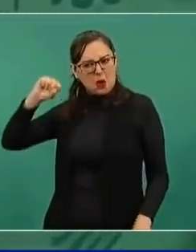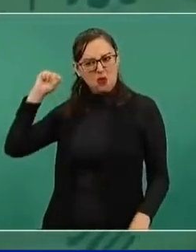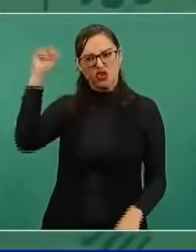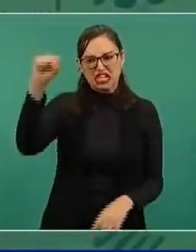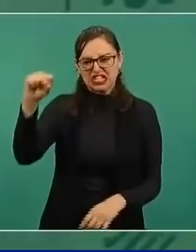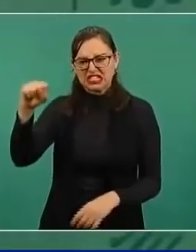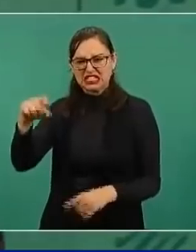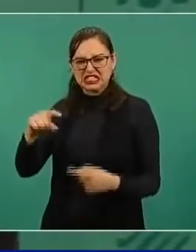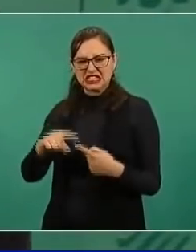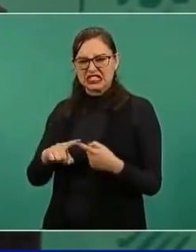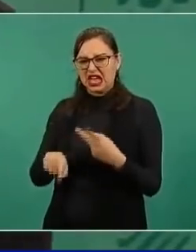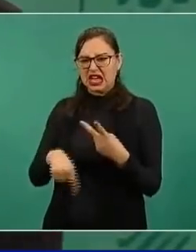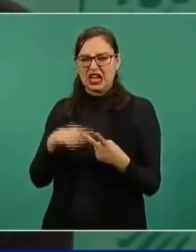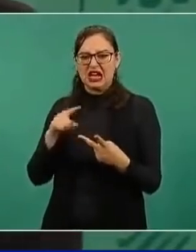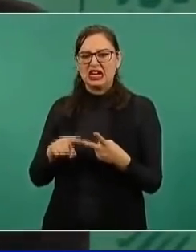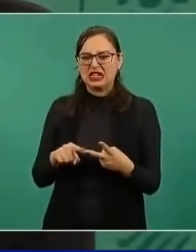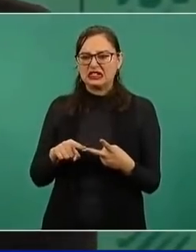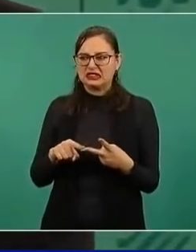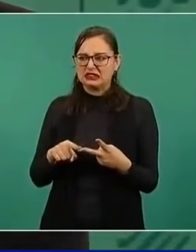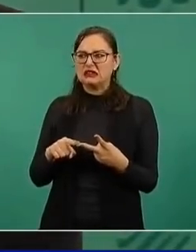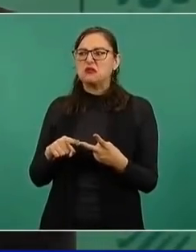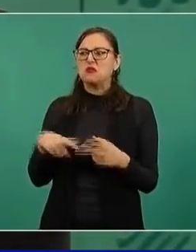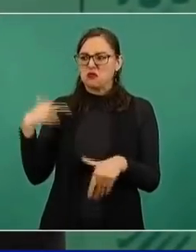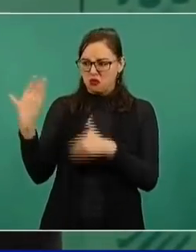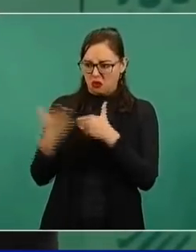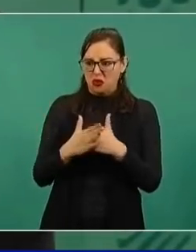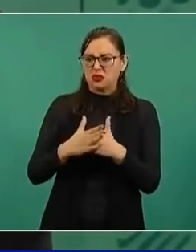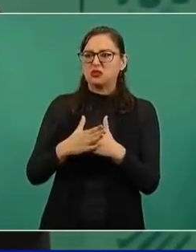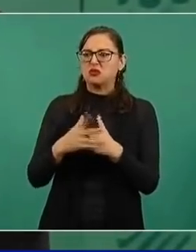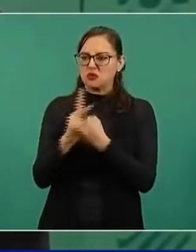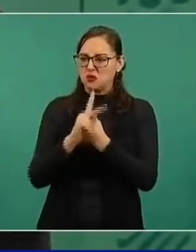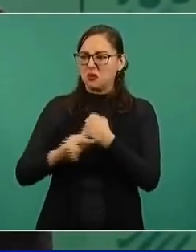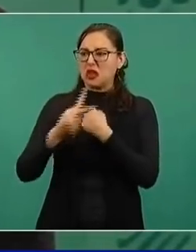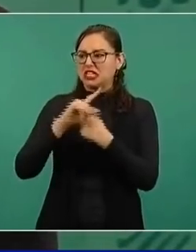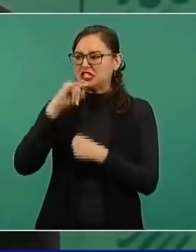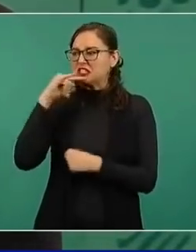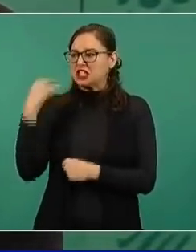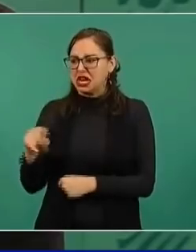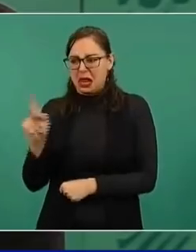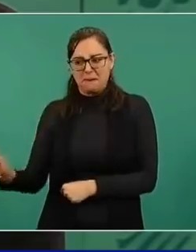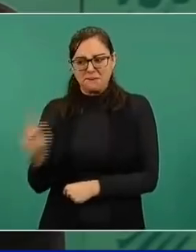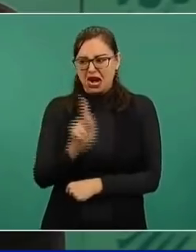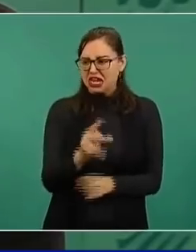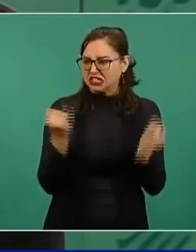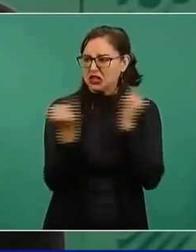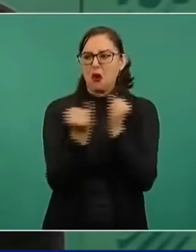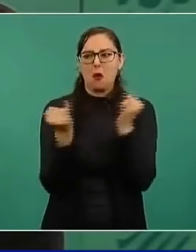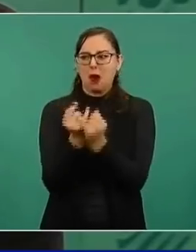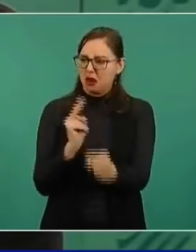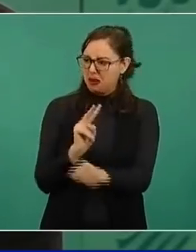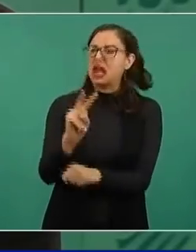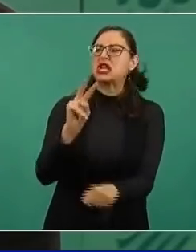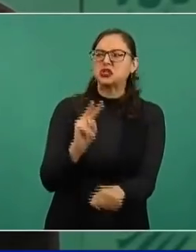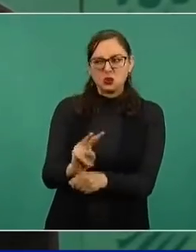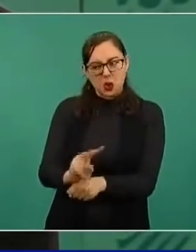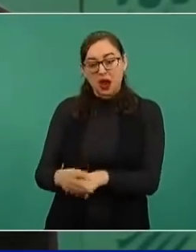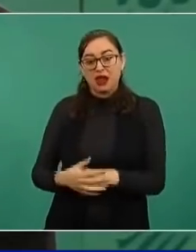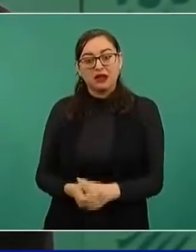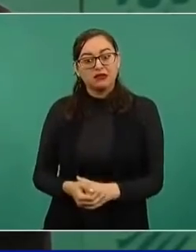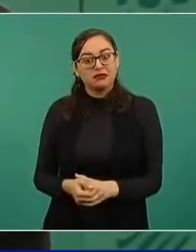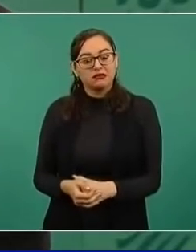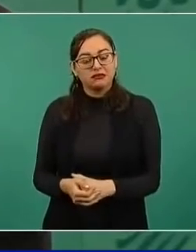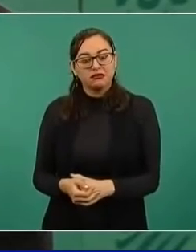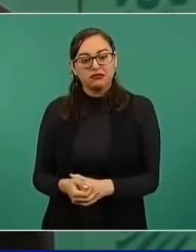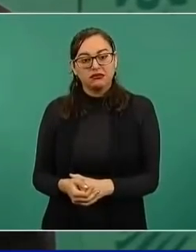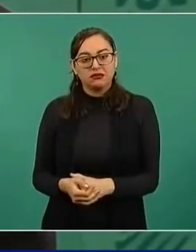de que va a volver Chile como Venezuela, que lo mismo